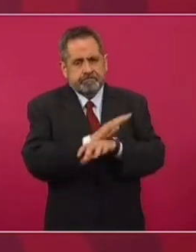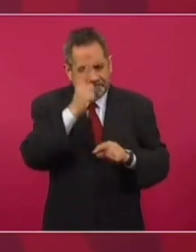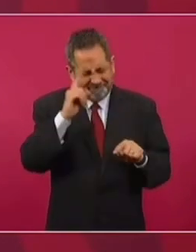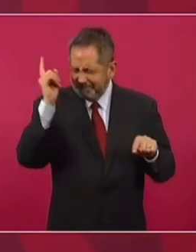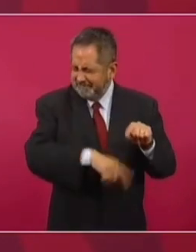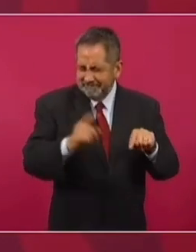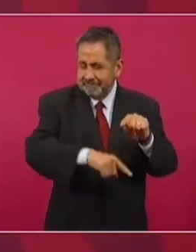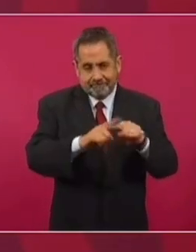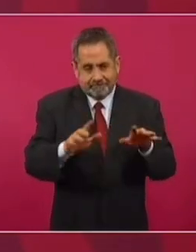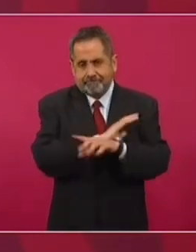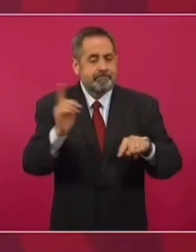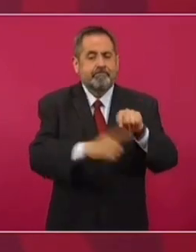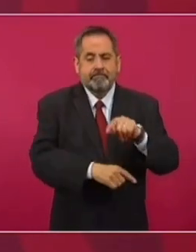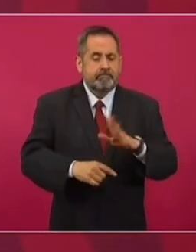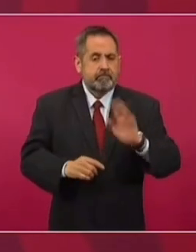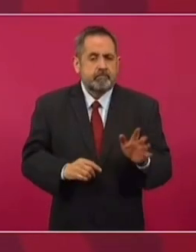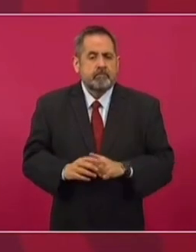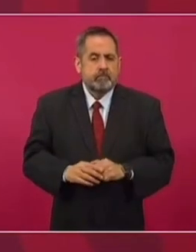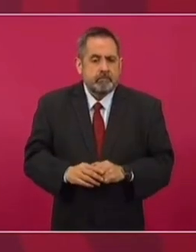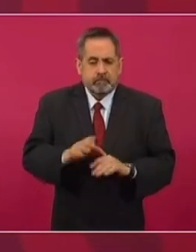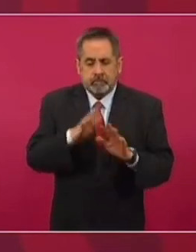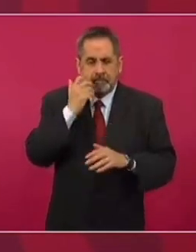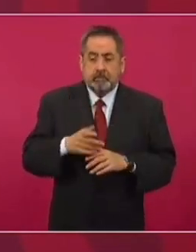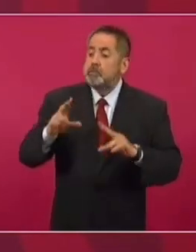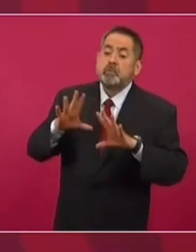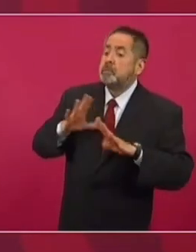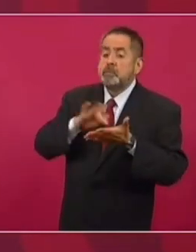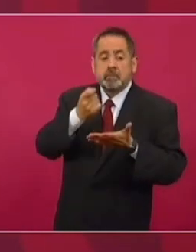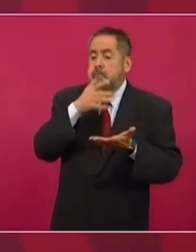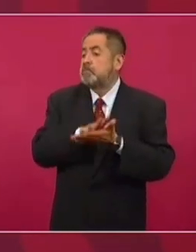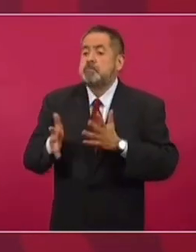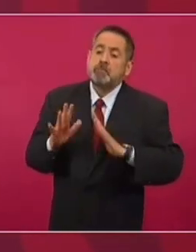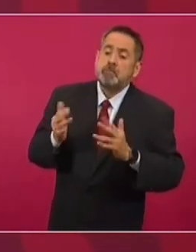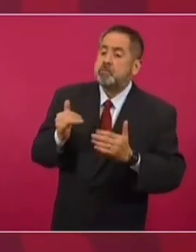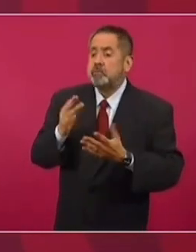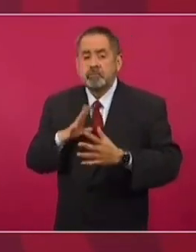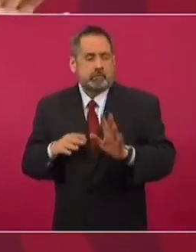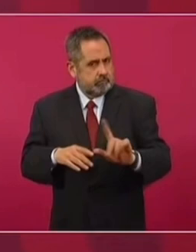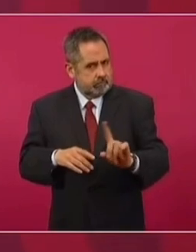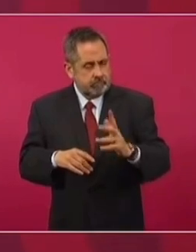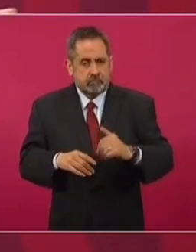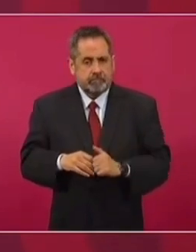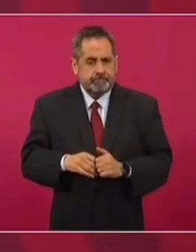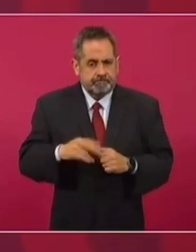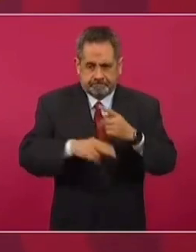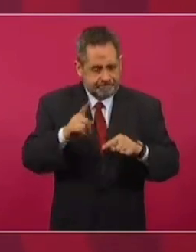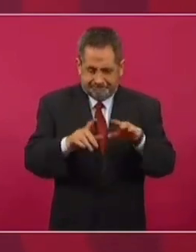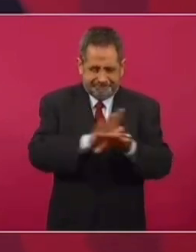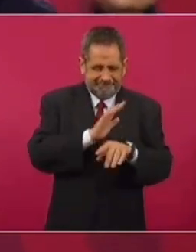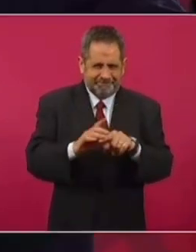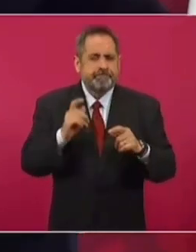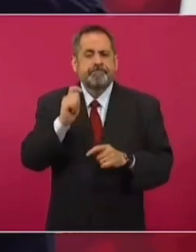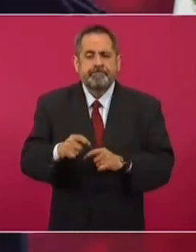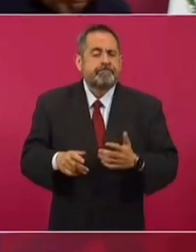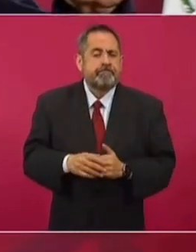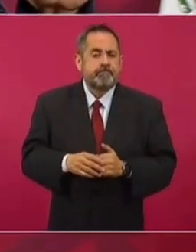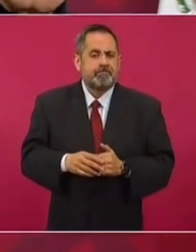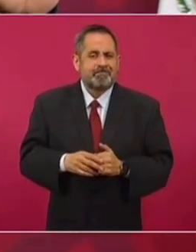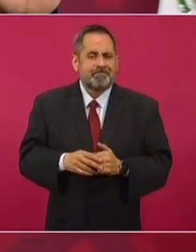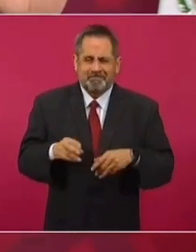a quitar por completo el pretexto, la excusa de que no hay, porque vamos a saturar